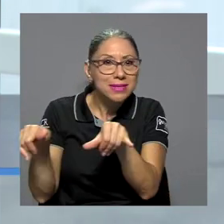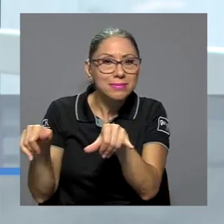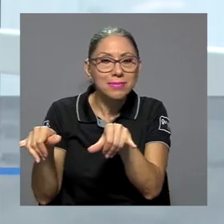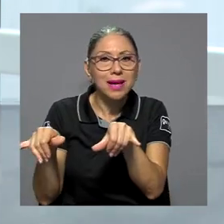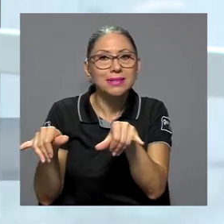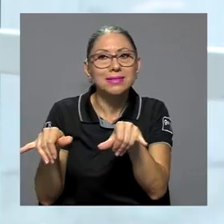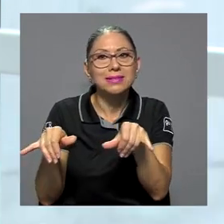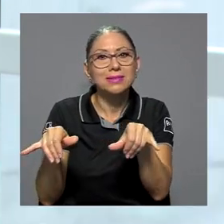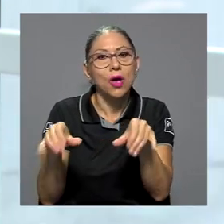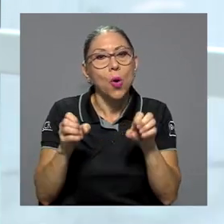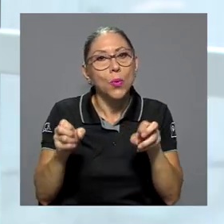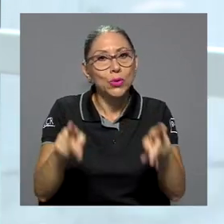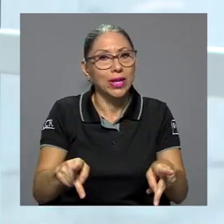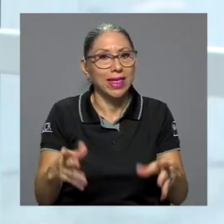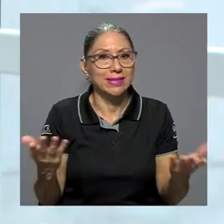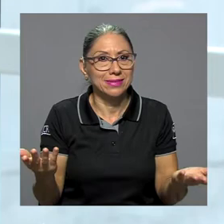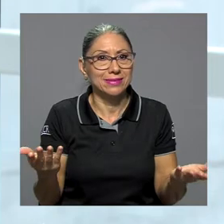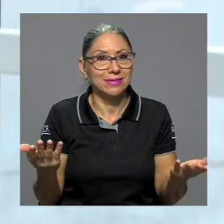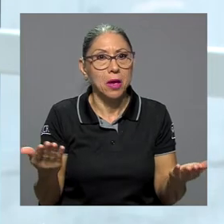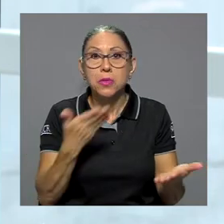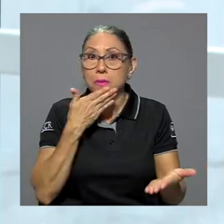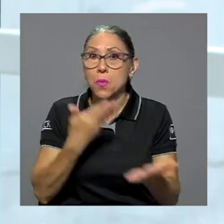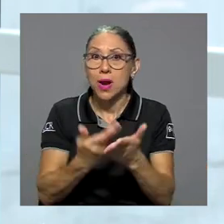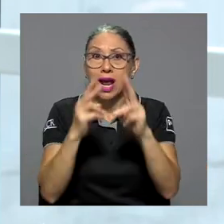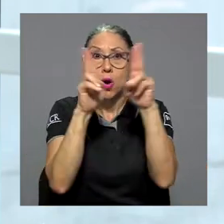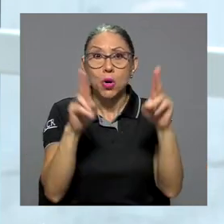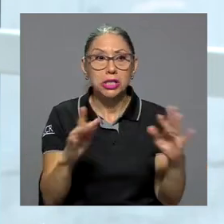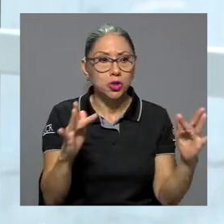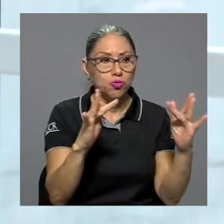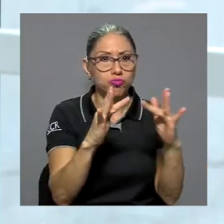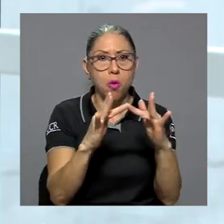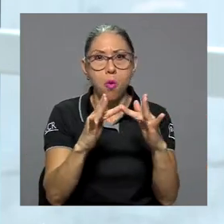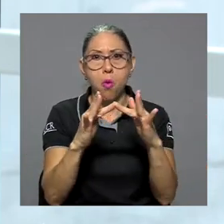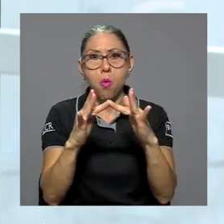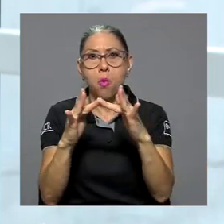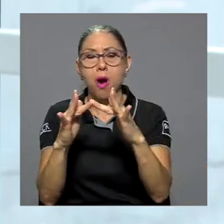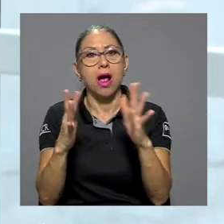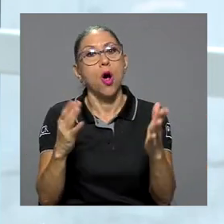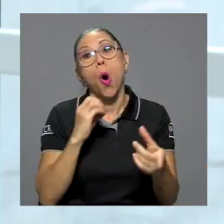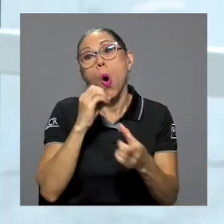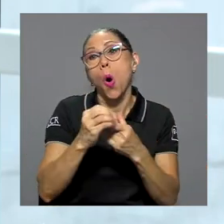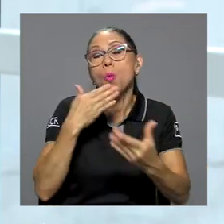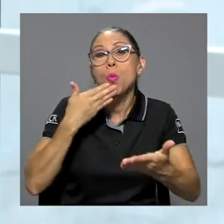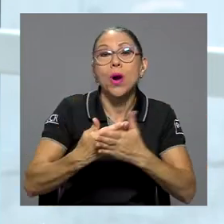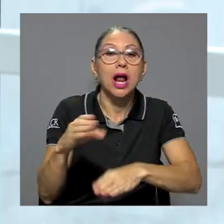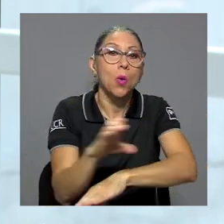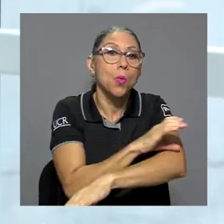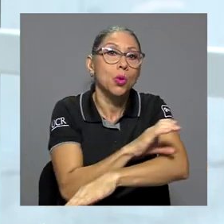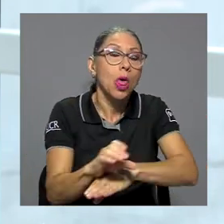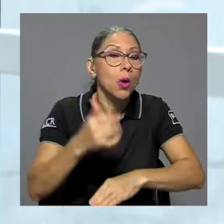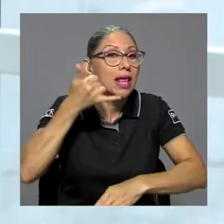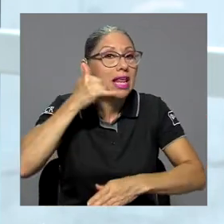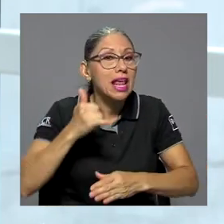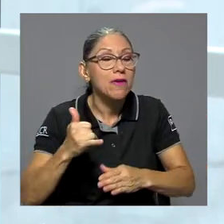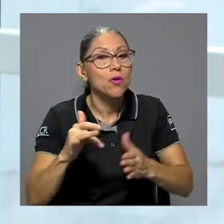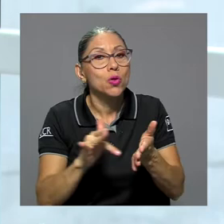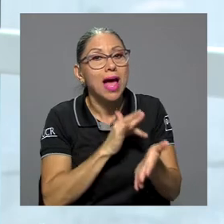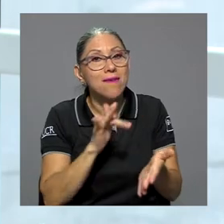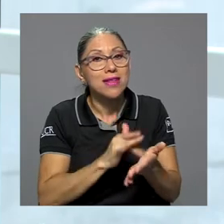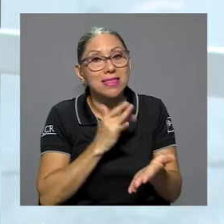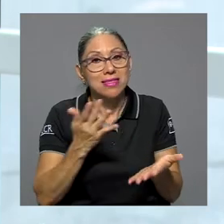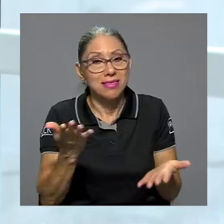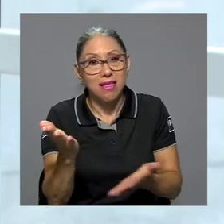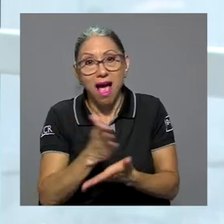mismas oportunidades, ¿verdad? De tener buena conexión a internet, de tener una computadora o un teléfono o una tablet o algo parecido.